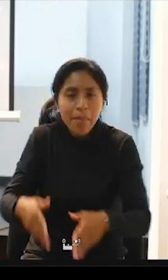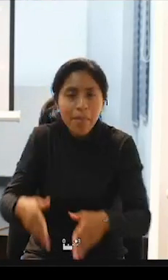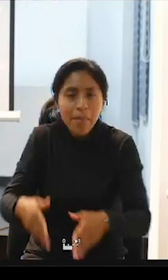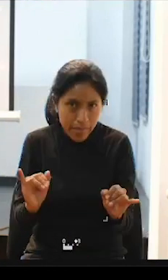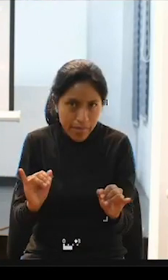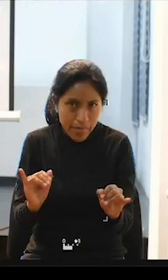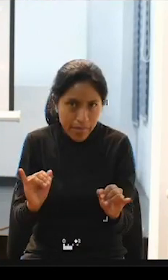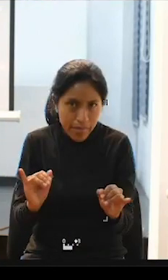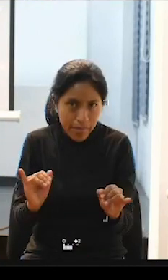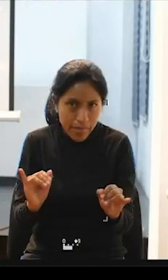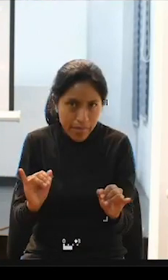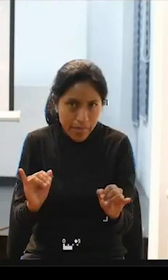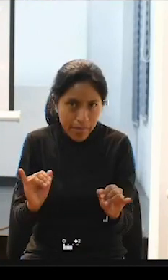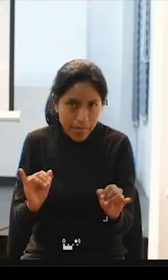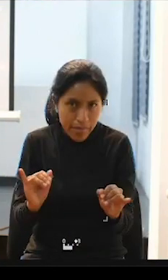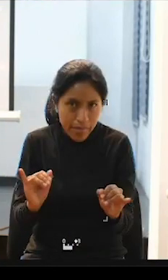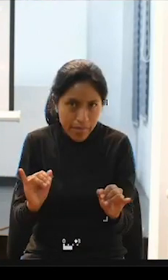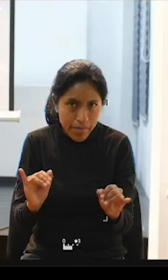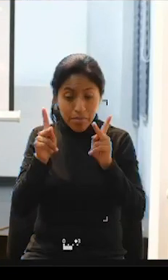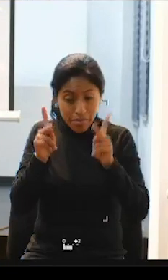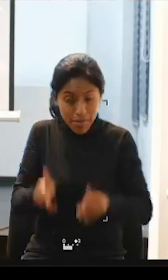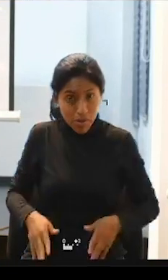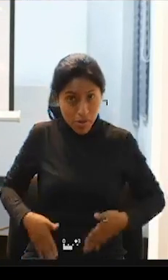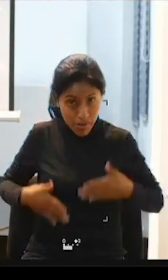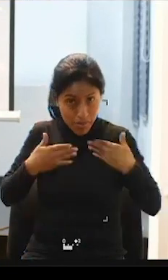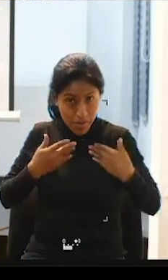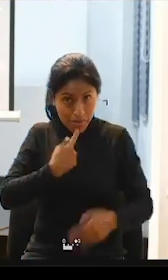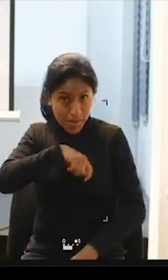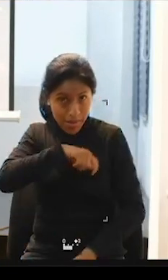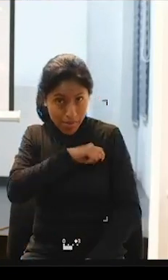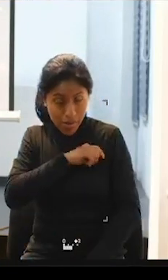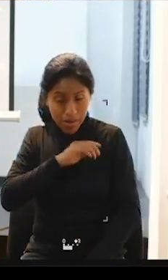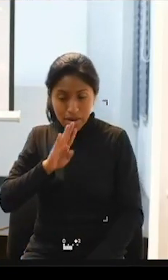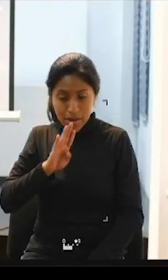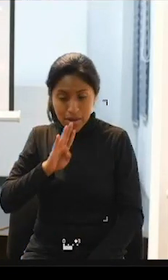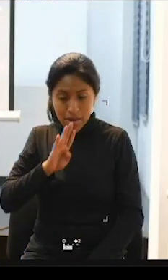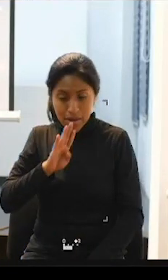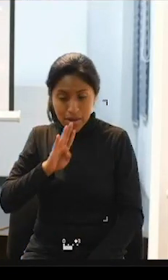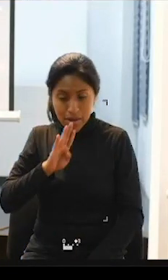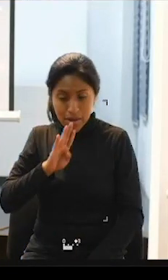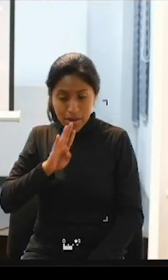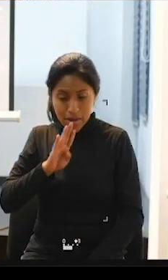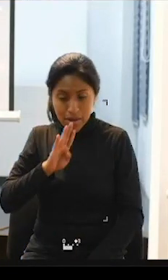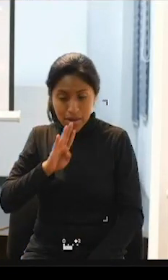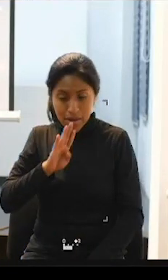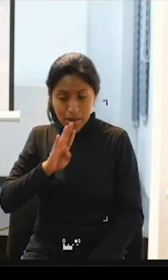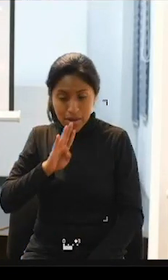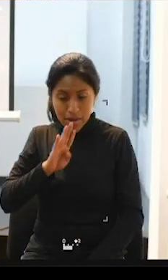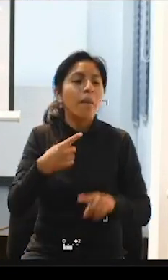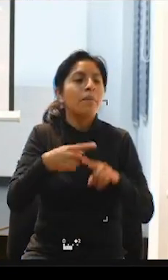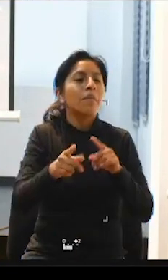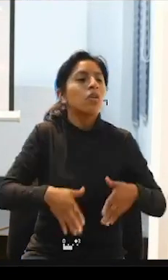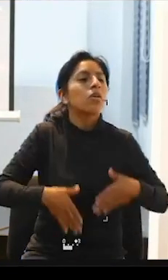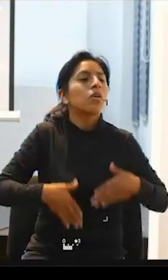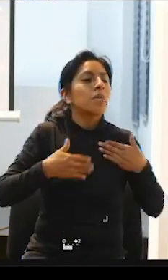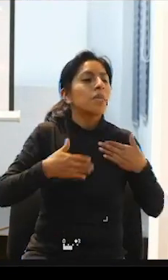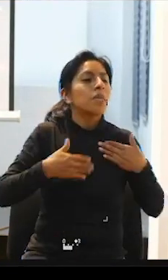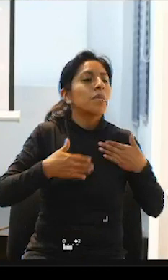las personas que vivimos en Barcelona pero está fatal para las personas que viven en Hospitalet en Badalona